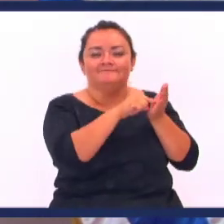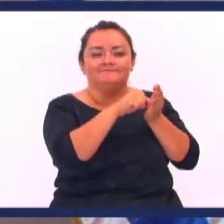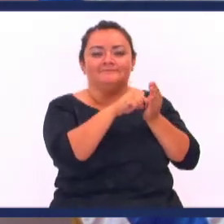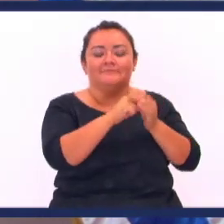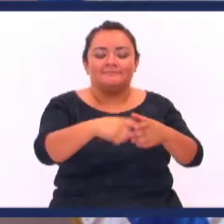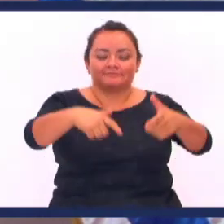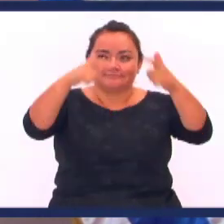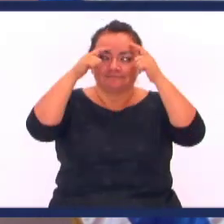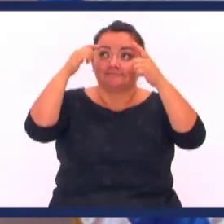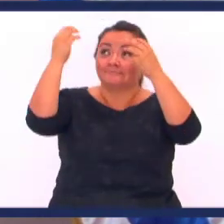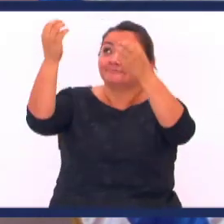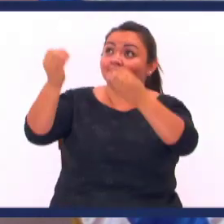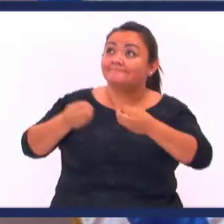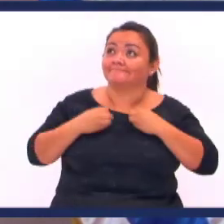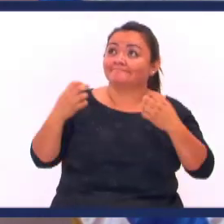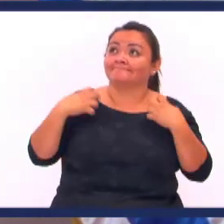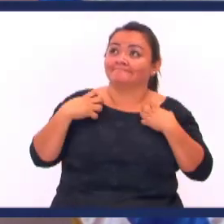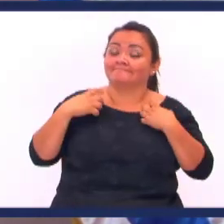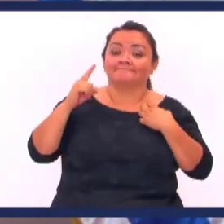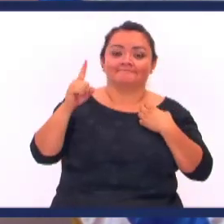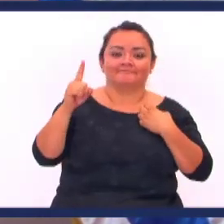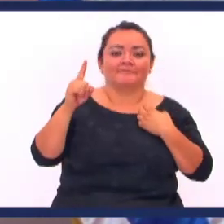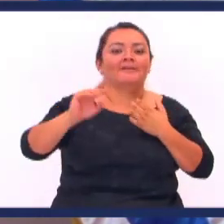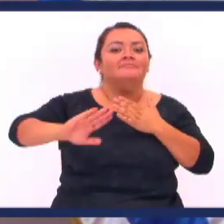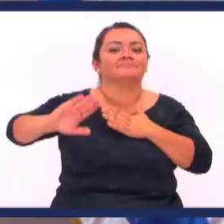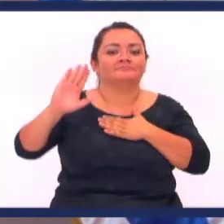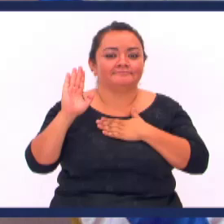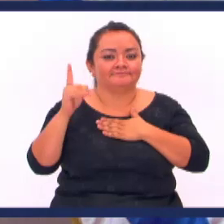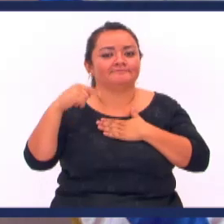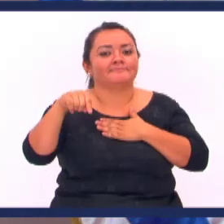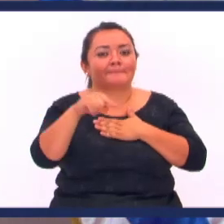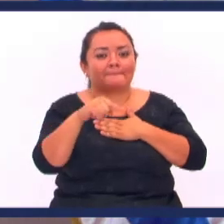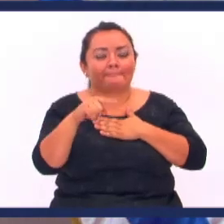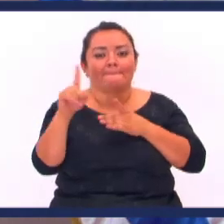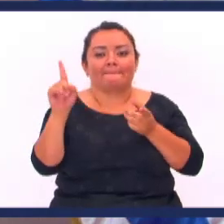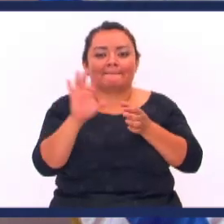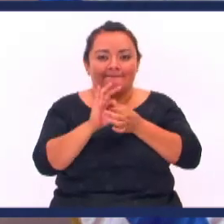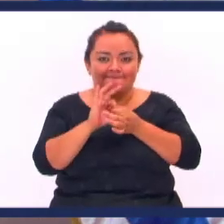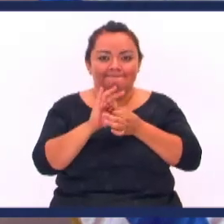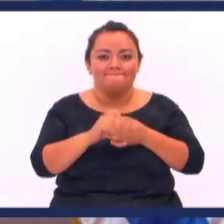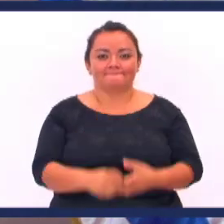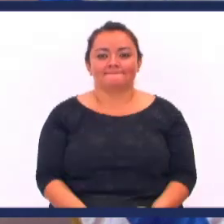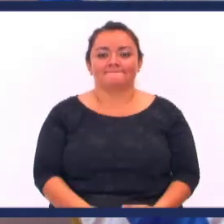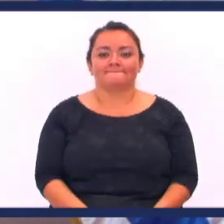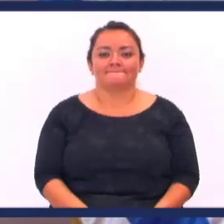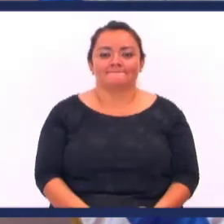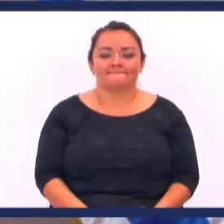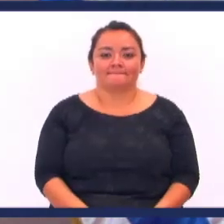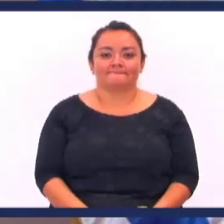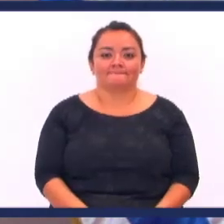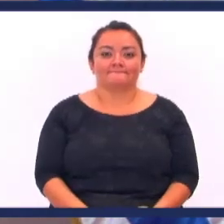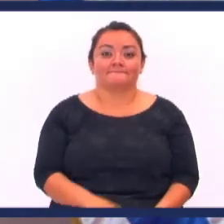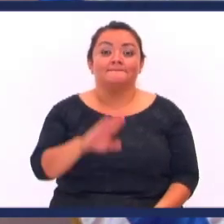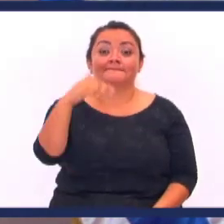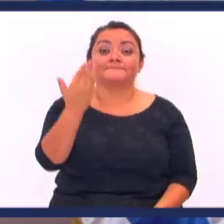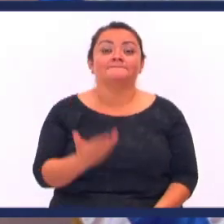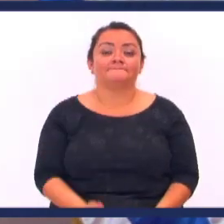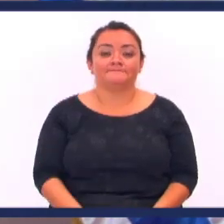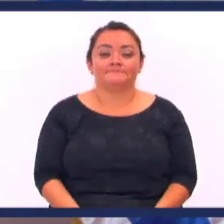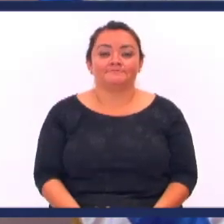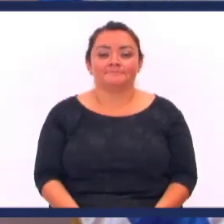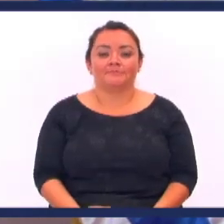Recibirá La corona de vida De Dios Que ha prometido A los que le aman Alguien dice Amén a eso Entonces al final